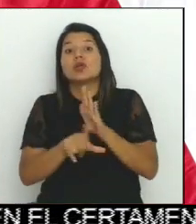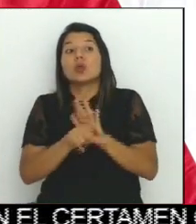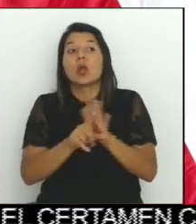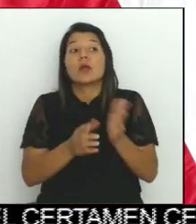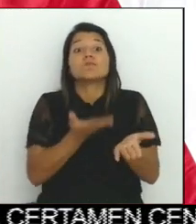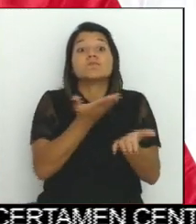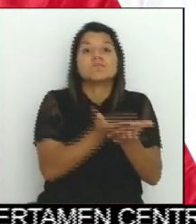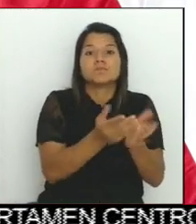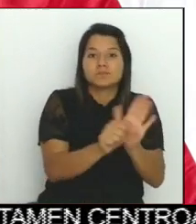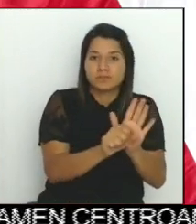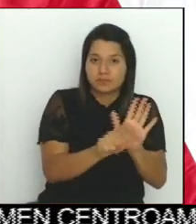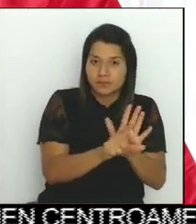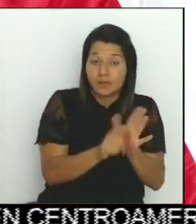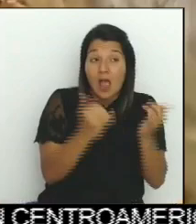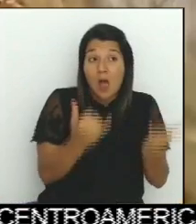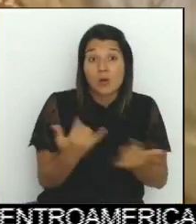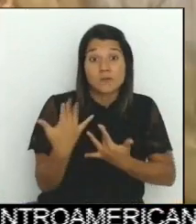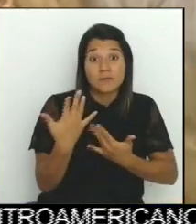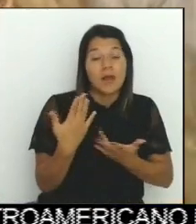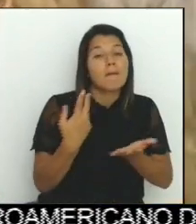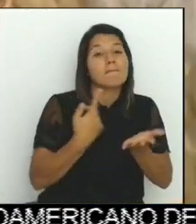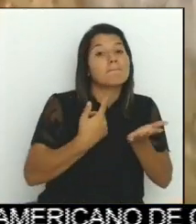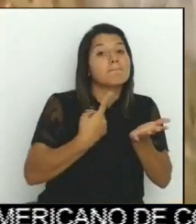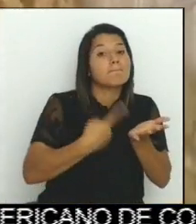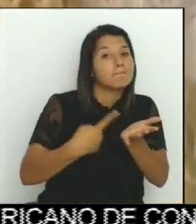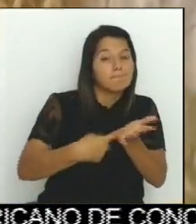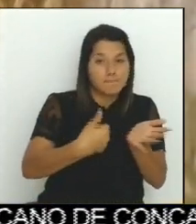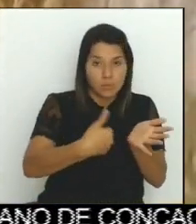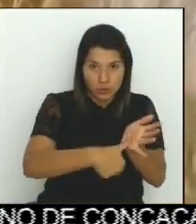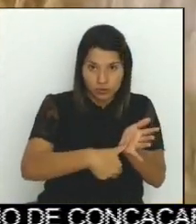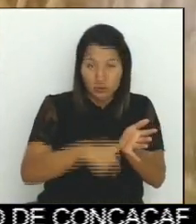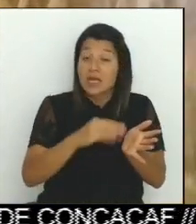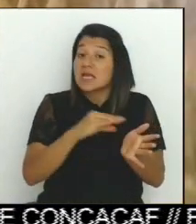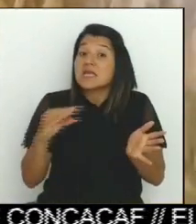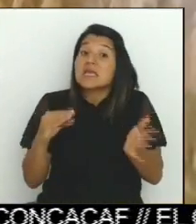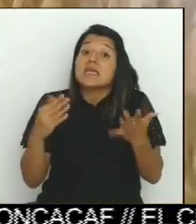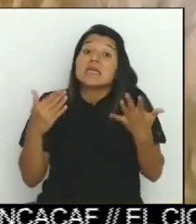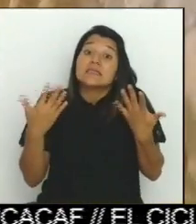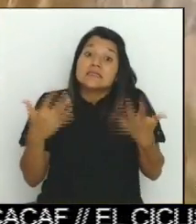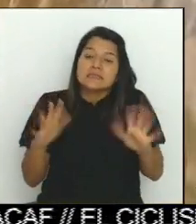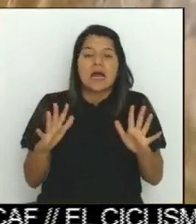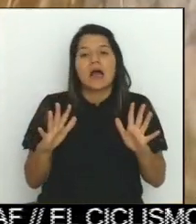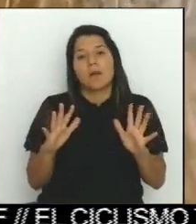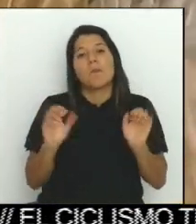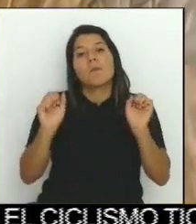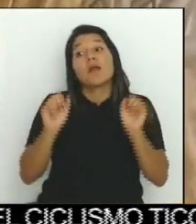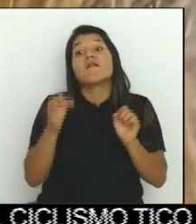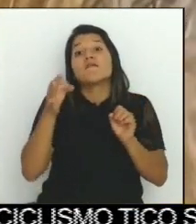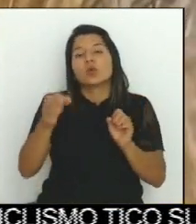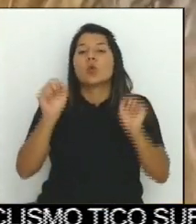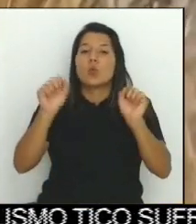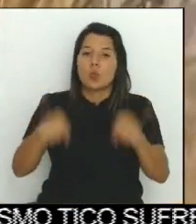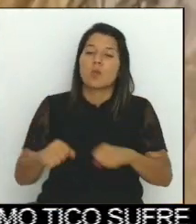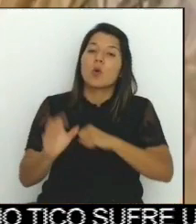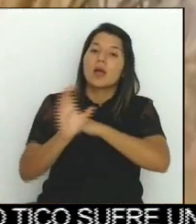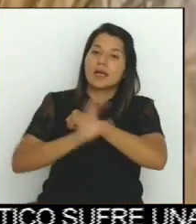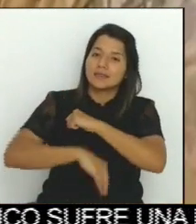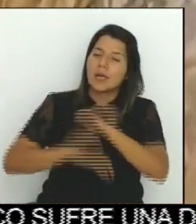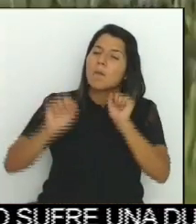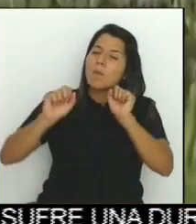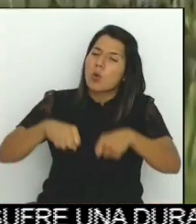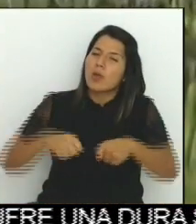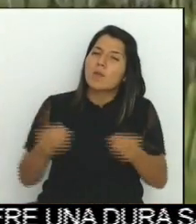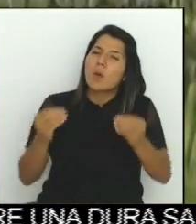plenario. Y ya con eso sí tenemos algunos instrumentos más sancionatorios y de poder ser más rigurosos con los productores.